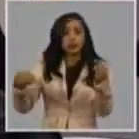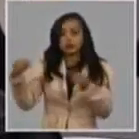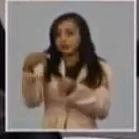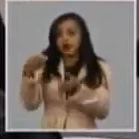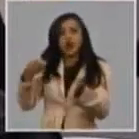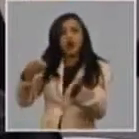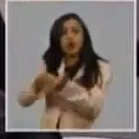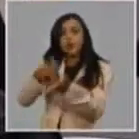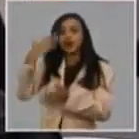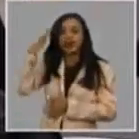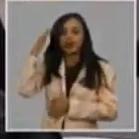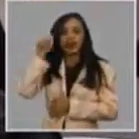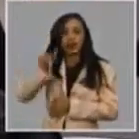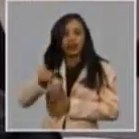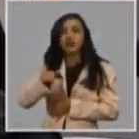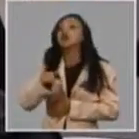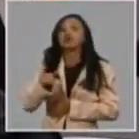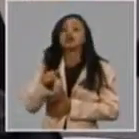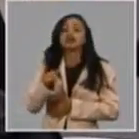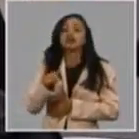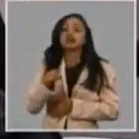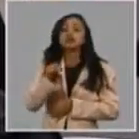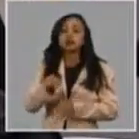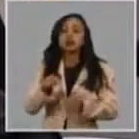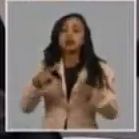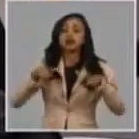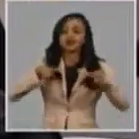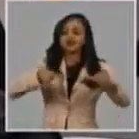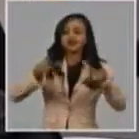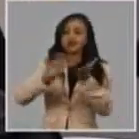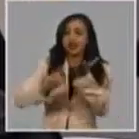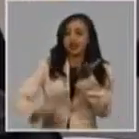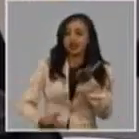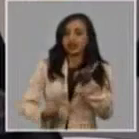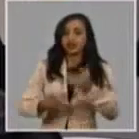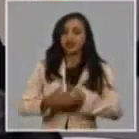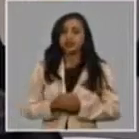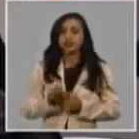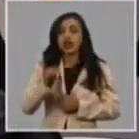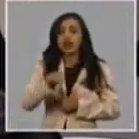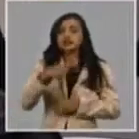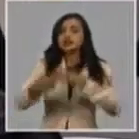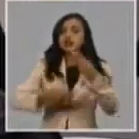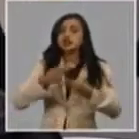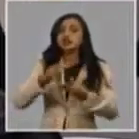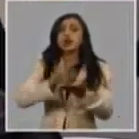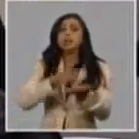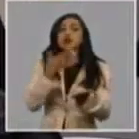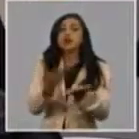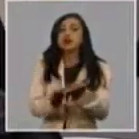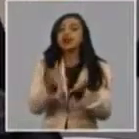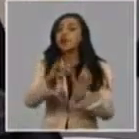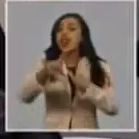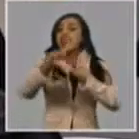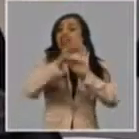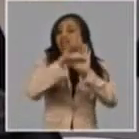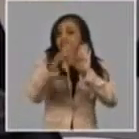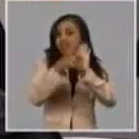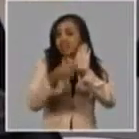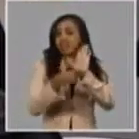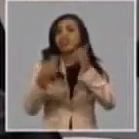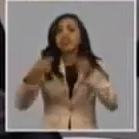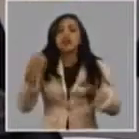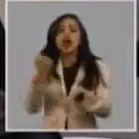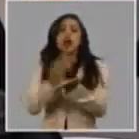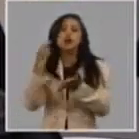comercialización de fuentes renovables de energía. En este sentido se ha elaborado una propuesta de norma que debe estar siendo aprobada en las